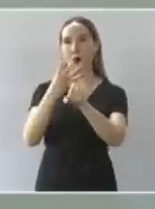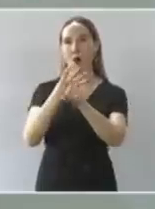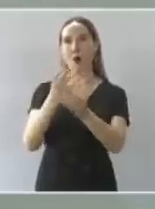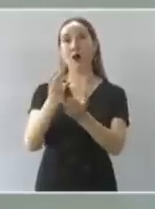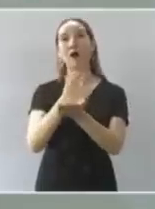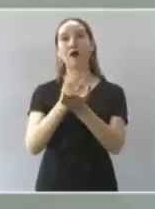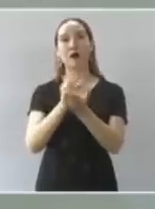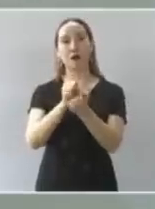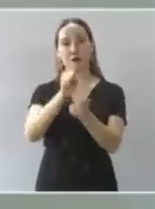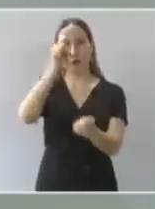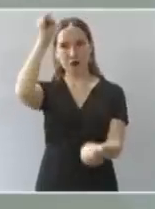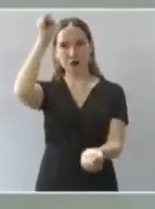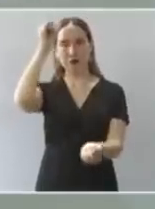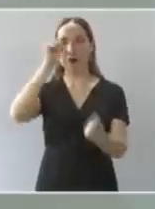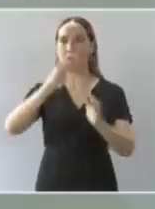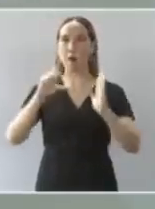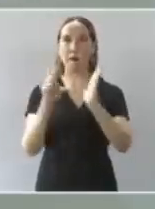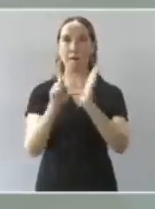Constitución.